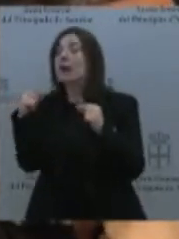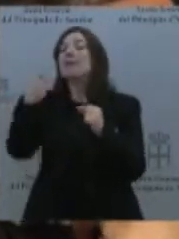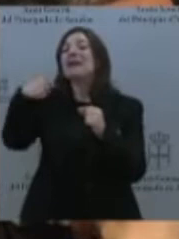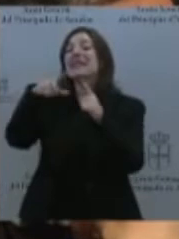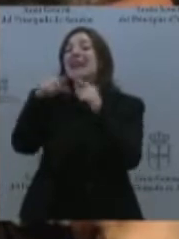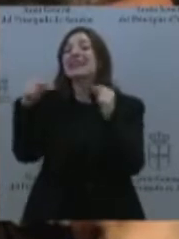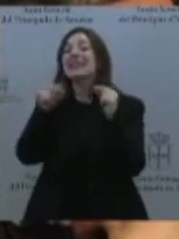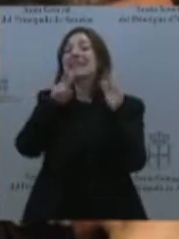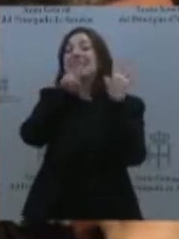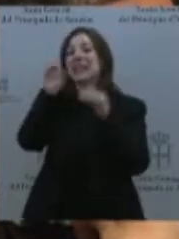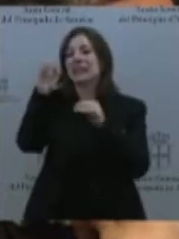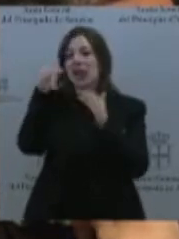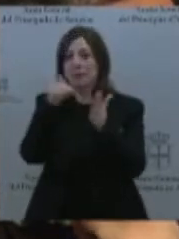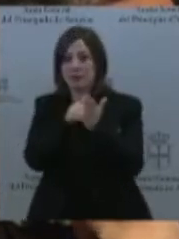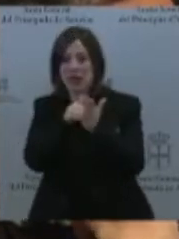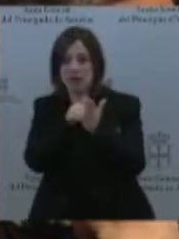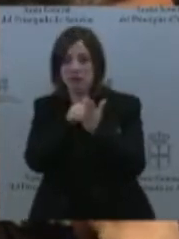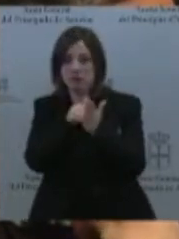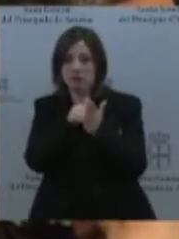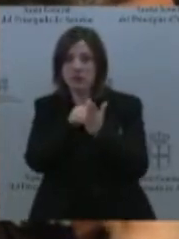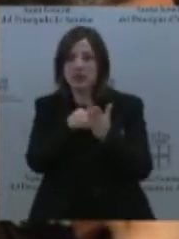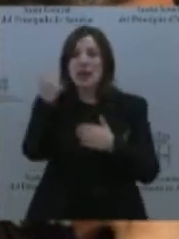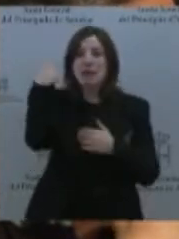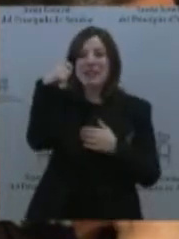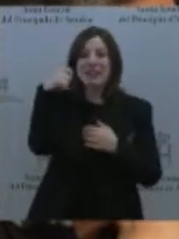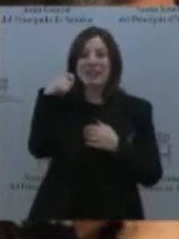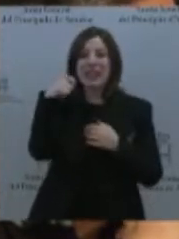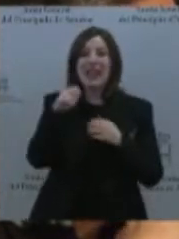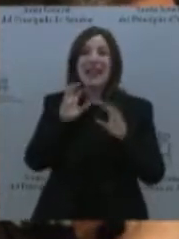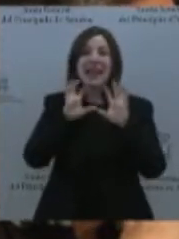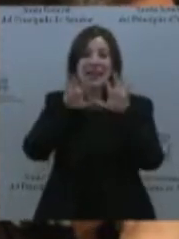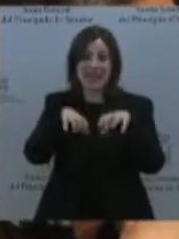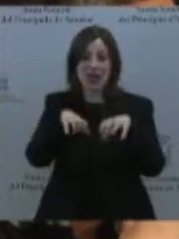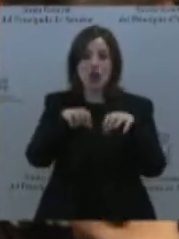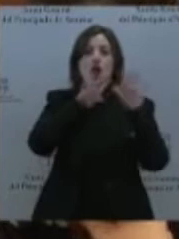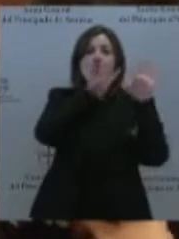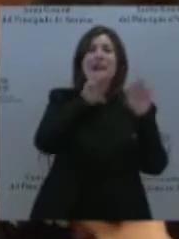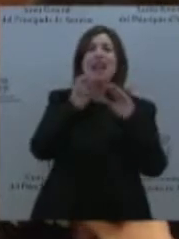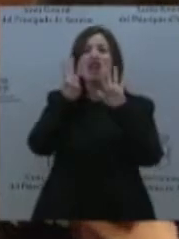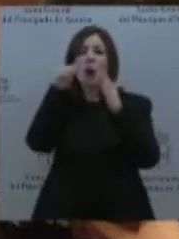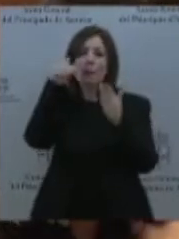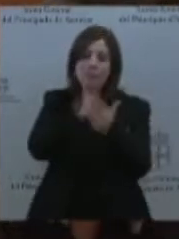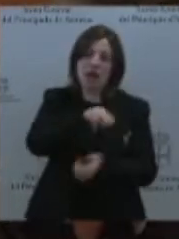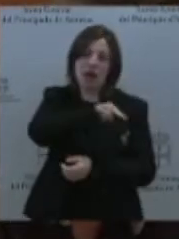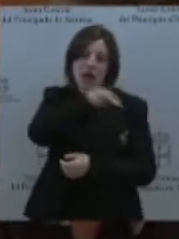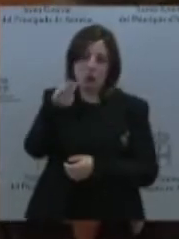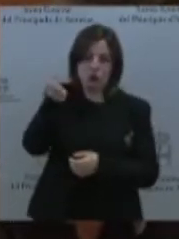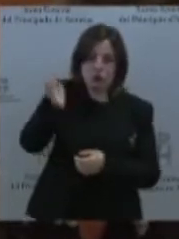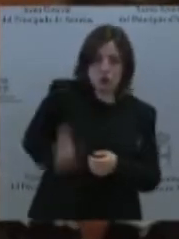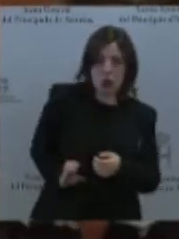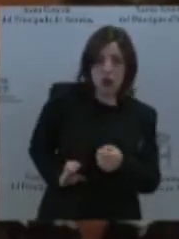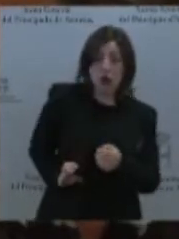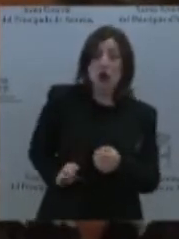de la Junta de Castilla y León va a cobrar 98.000 euros. 98.000 euros, de los cuales 1.800 son en concepto de